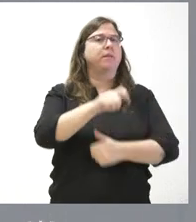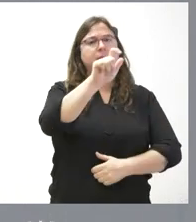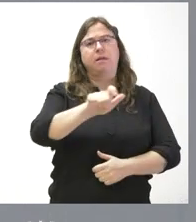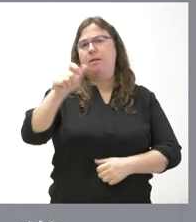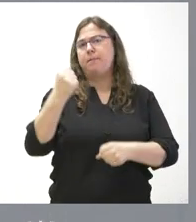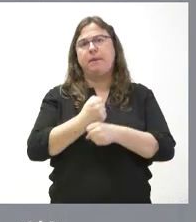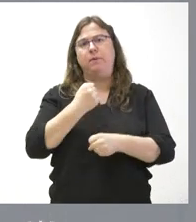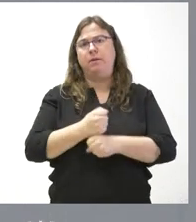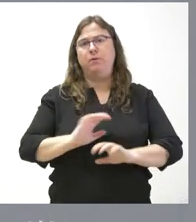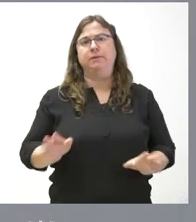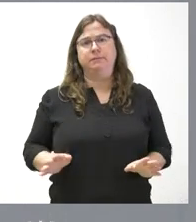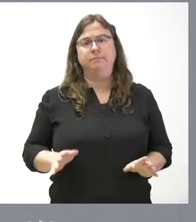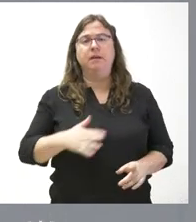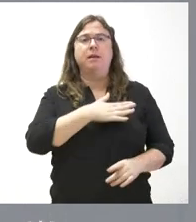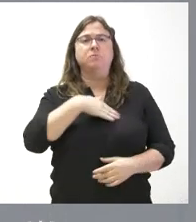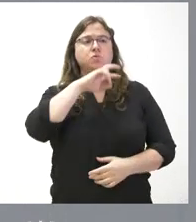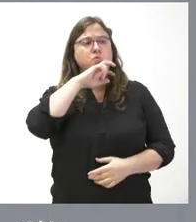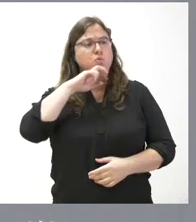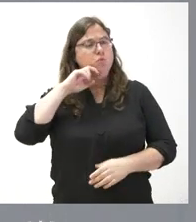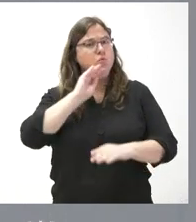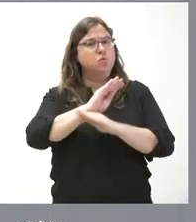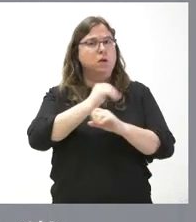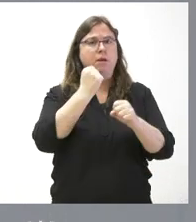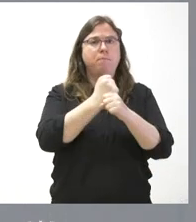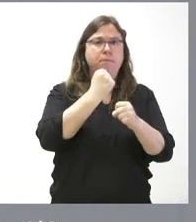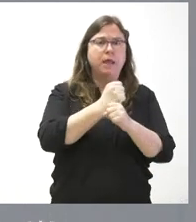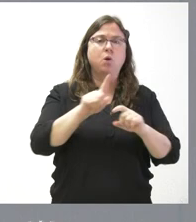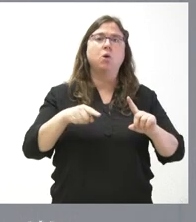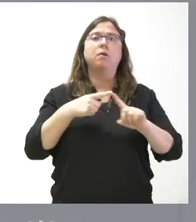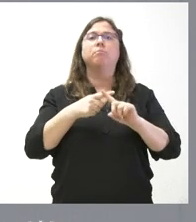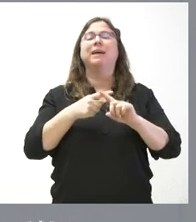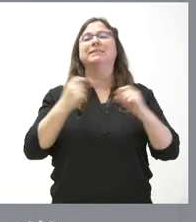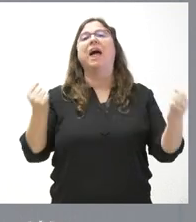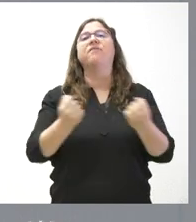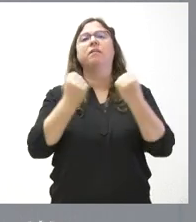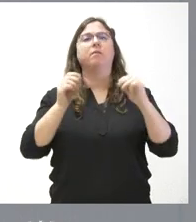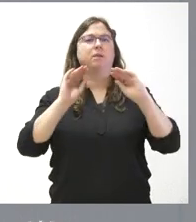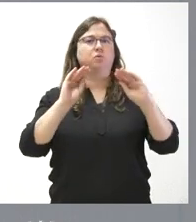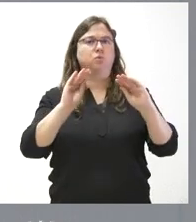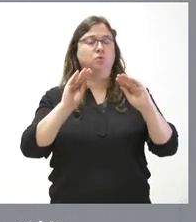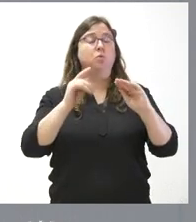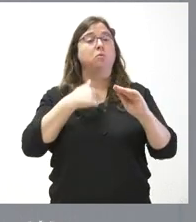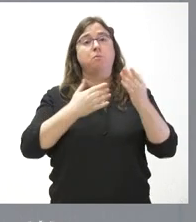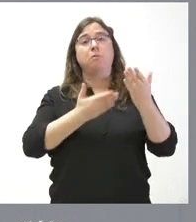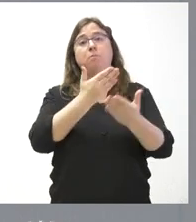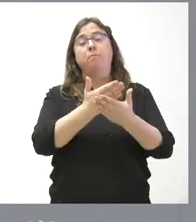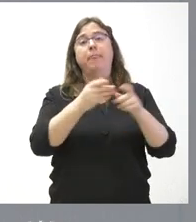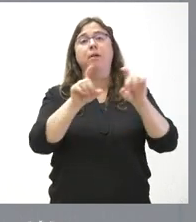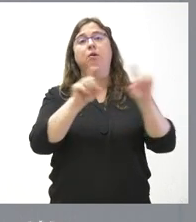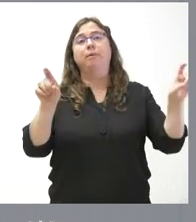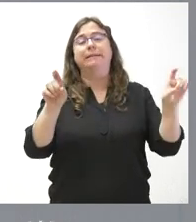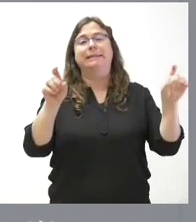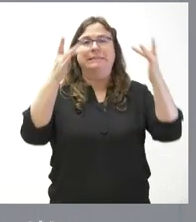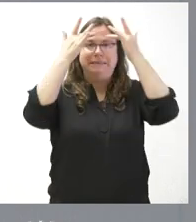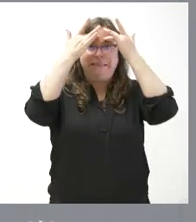el mantenimiento del empleo y el mantenimiento de la actividad. Y le pedimos a la empresa que tenga la sensibilidad